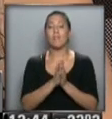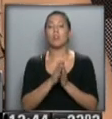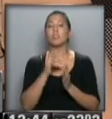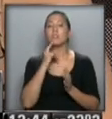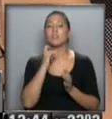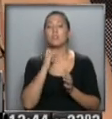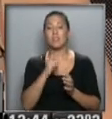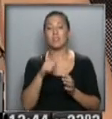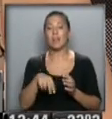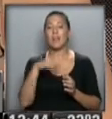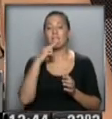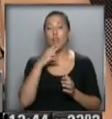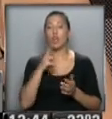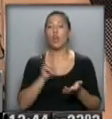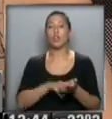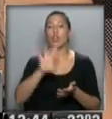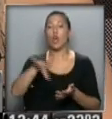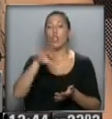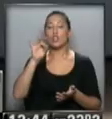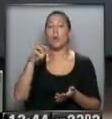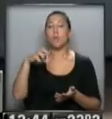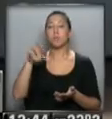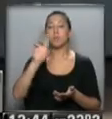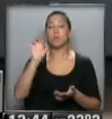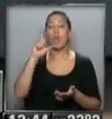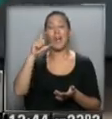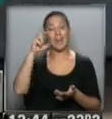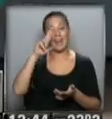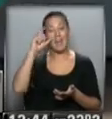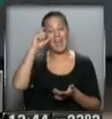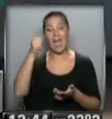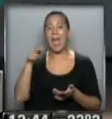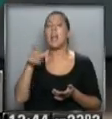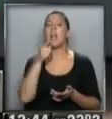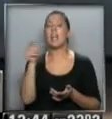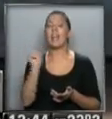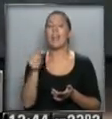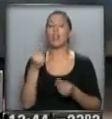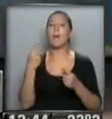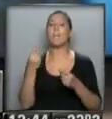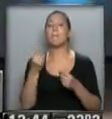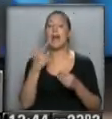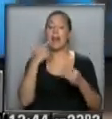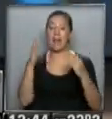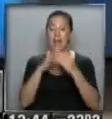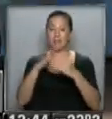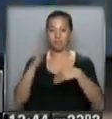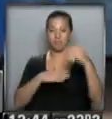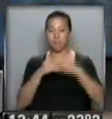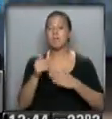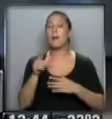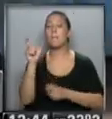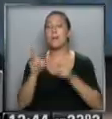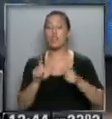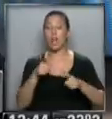pero digamos que este viernes hay un nuevo sorteo de Procrear. Sí, Procrear, crédito para la vivienda, para la construcción, para los que no tienen terreno,